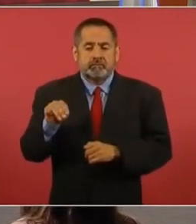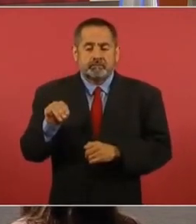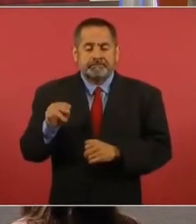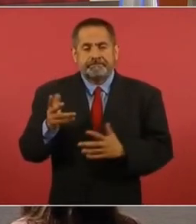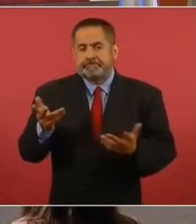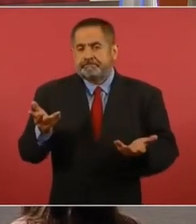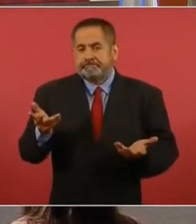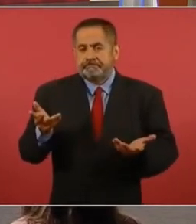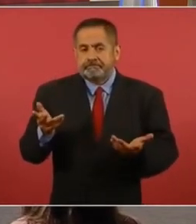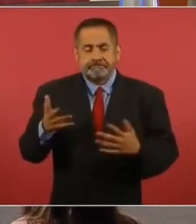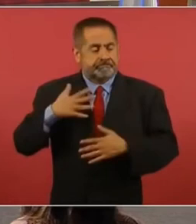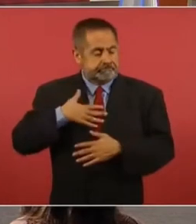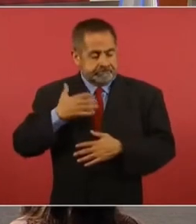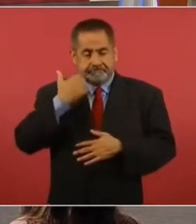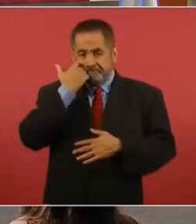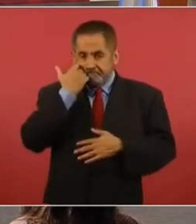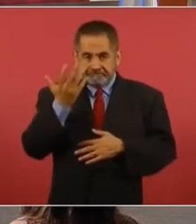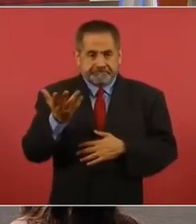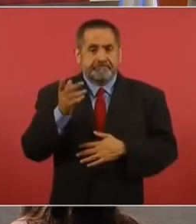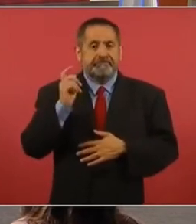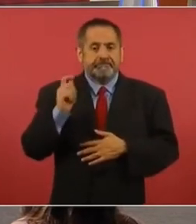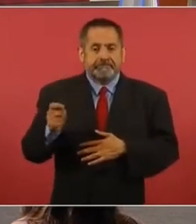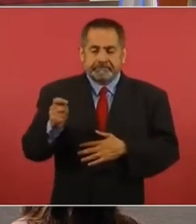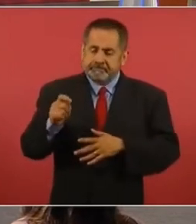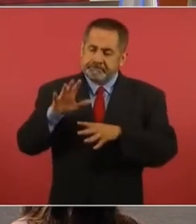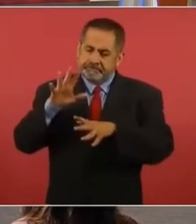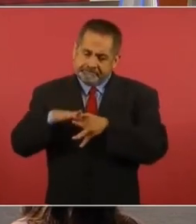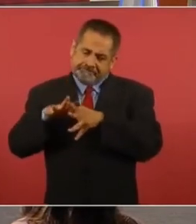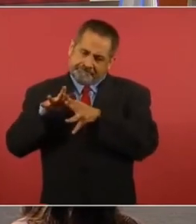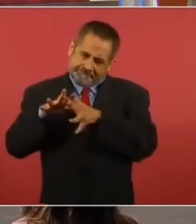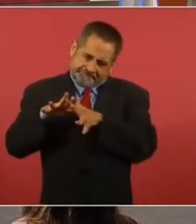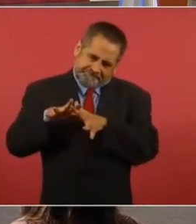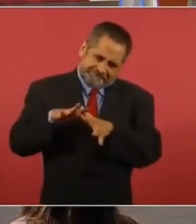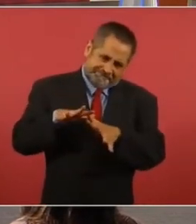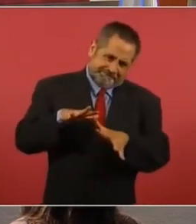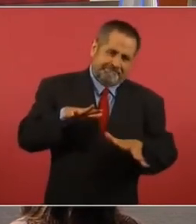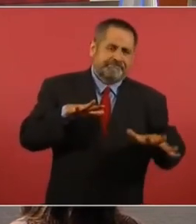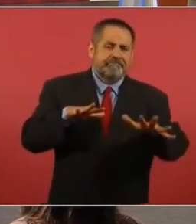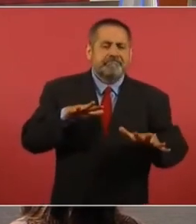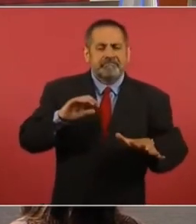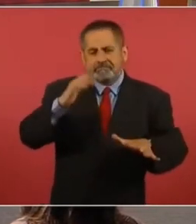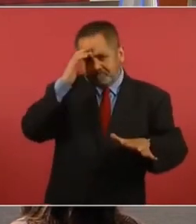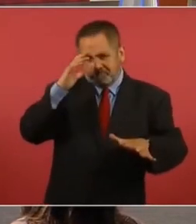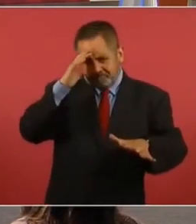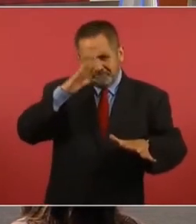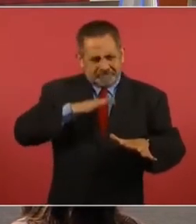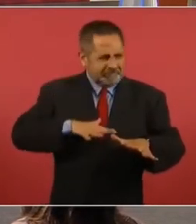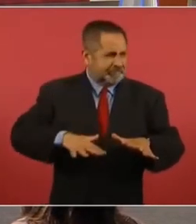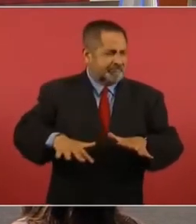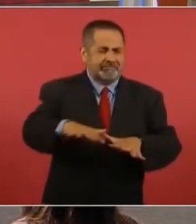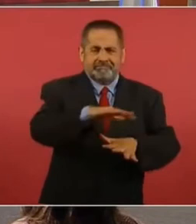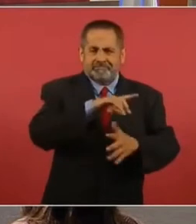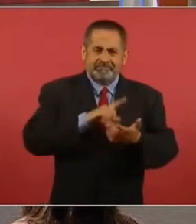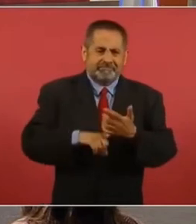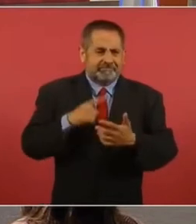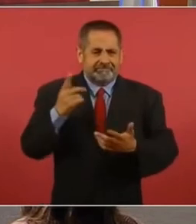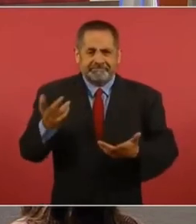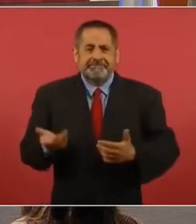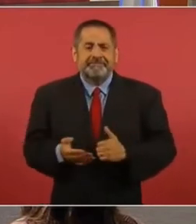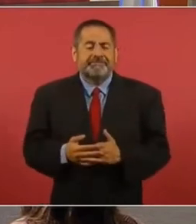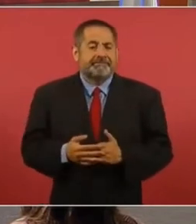Entonces, lo que queremos es que se introduzcan y conozcan todo esto que es